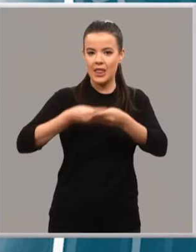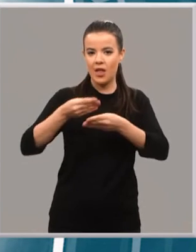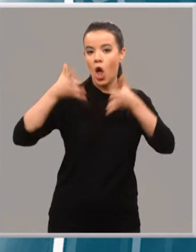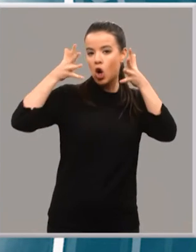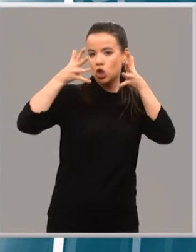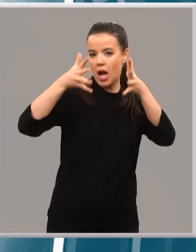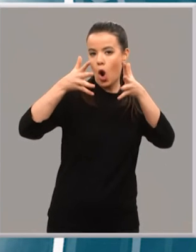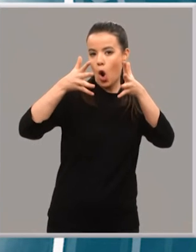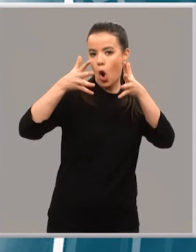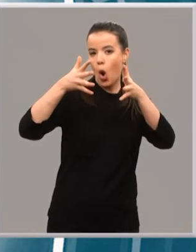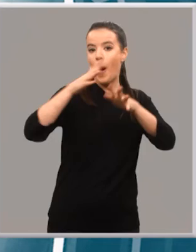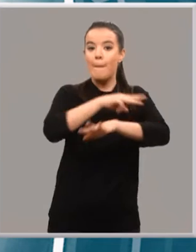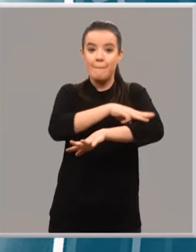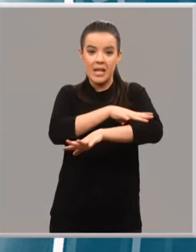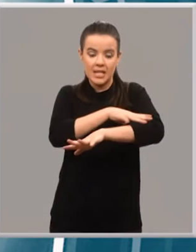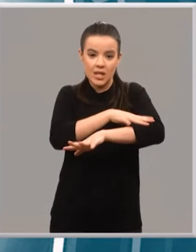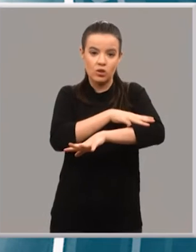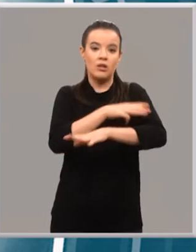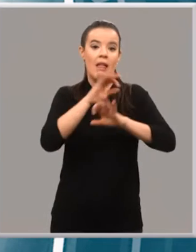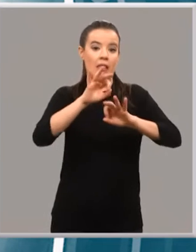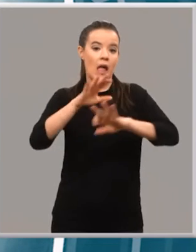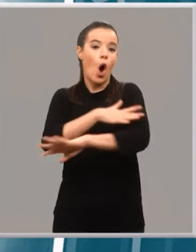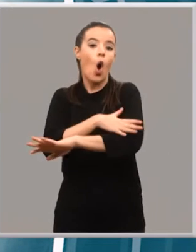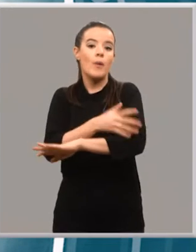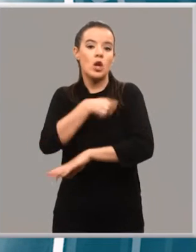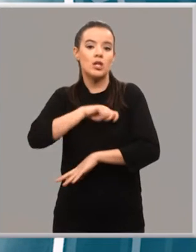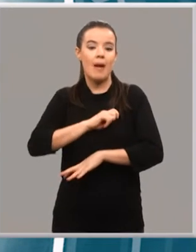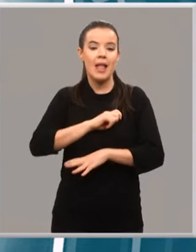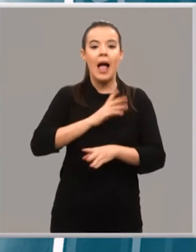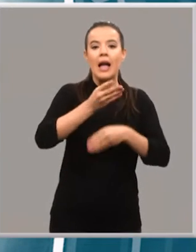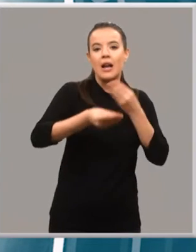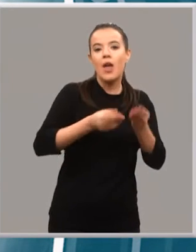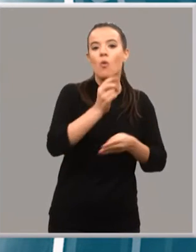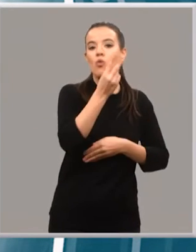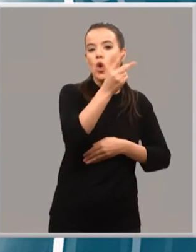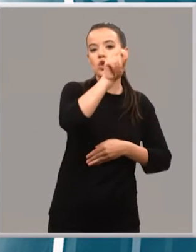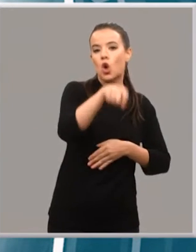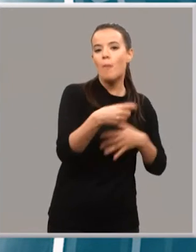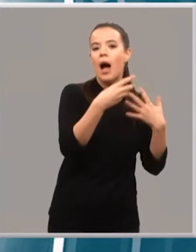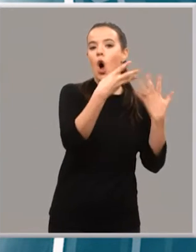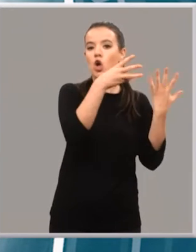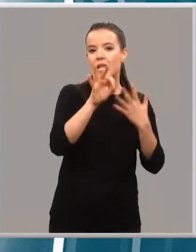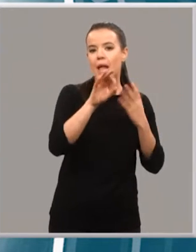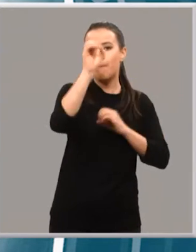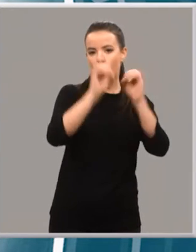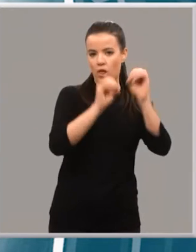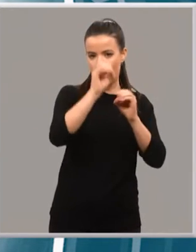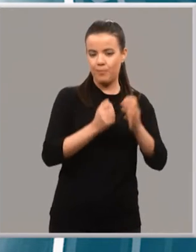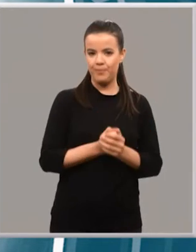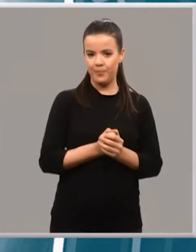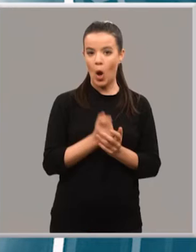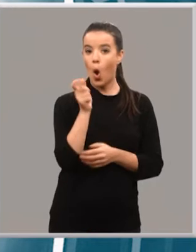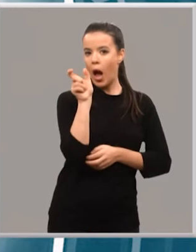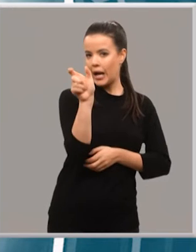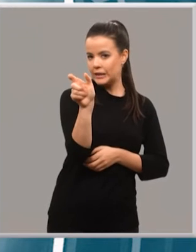de Ministros del Gobierno de España que establece el incremento en un 2,80%. Una cantidad, en